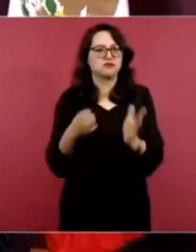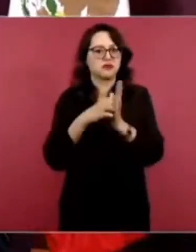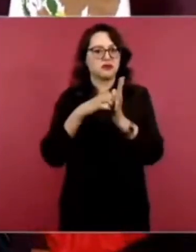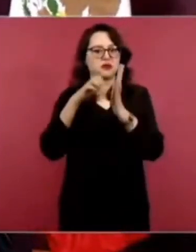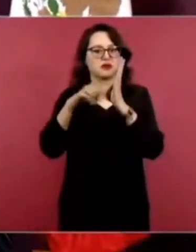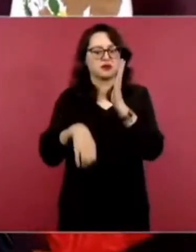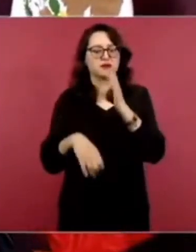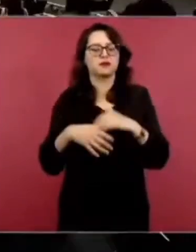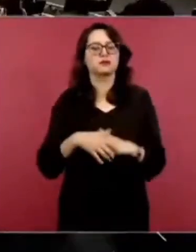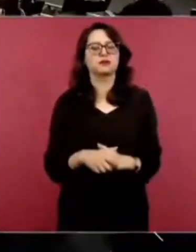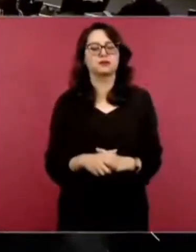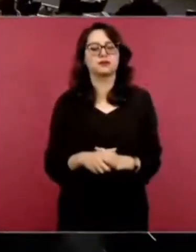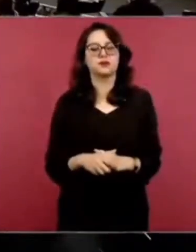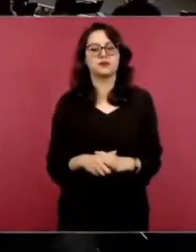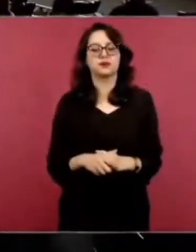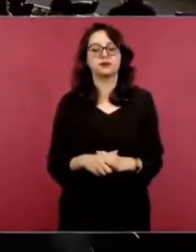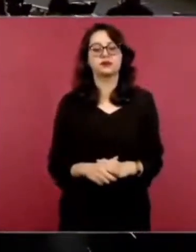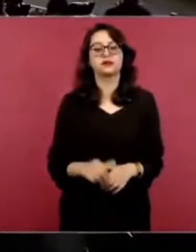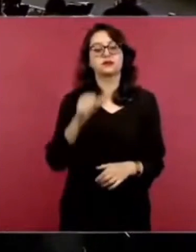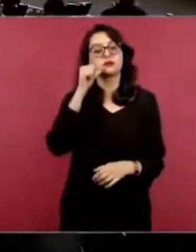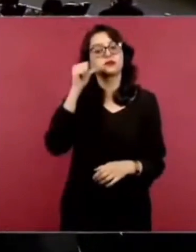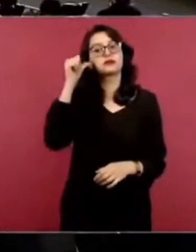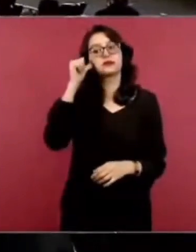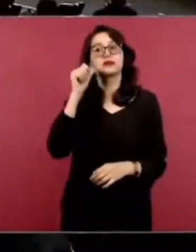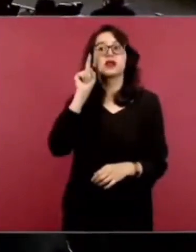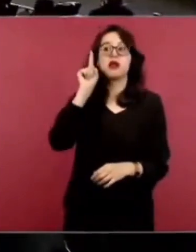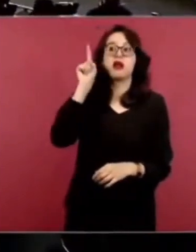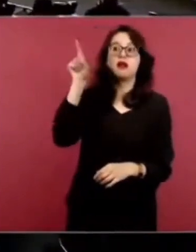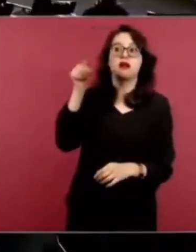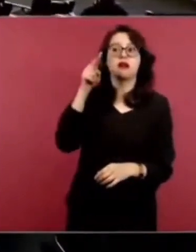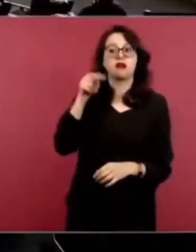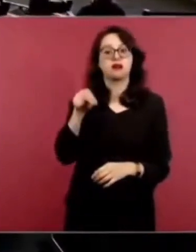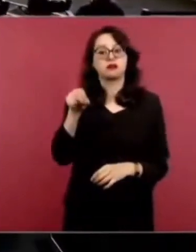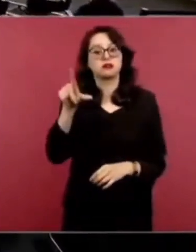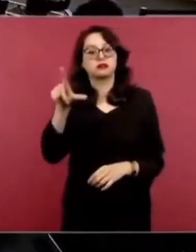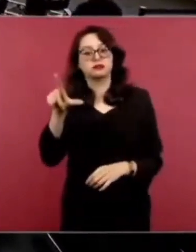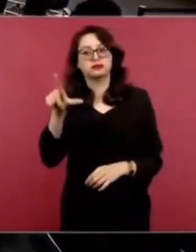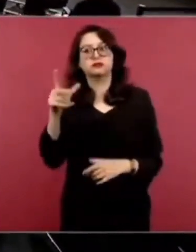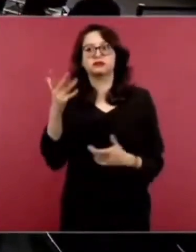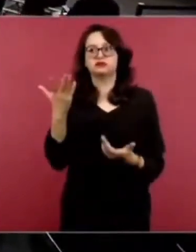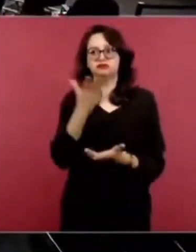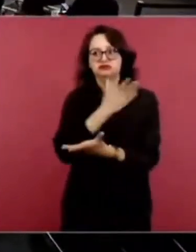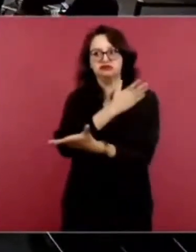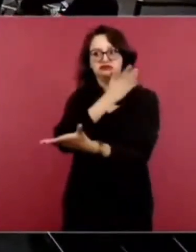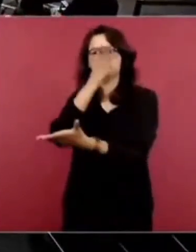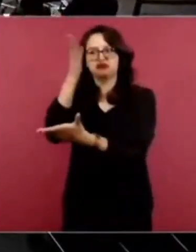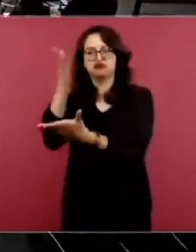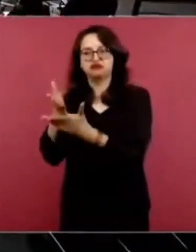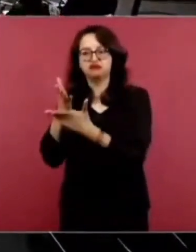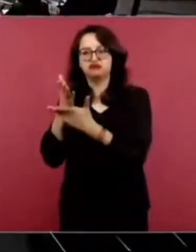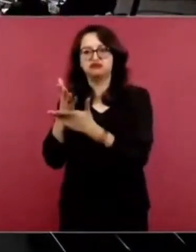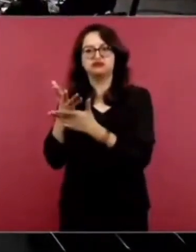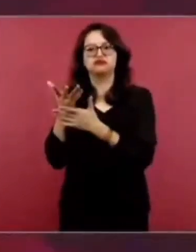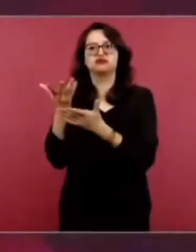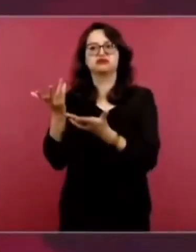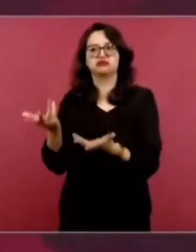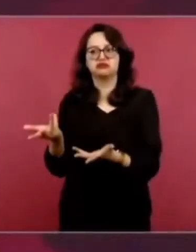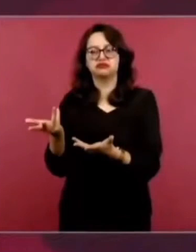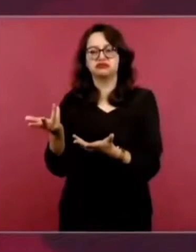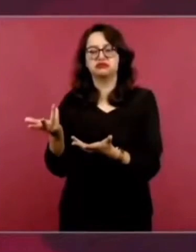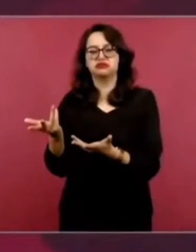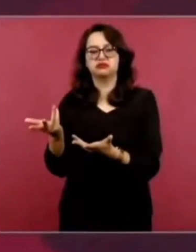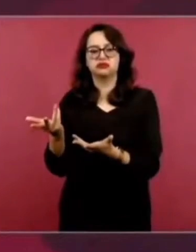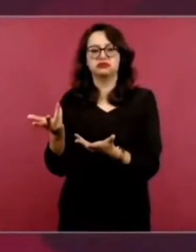Nuevo León, llegamos a